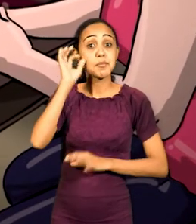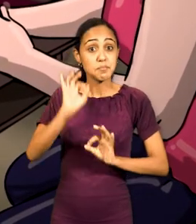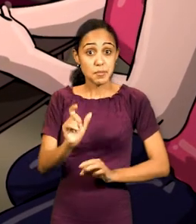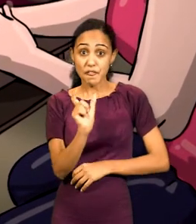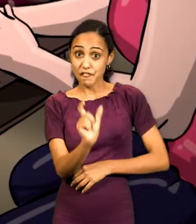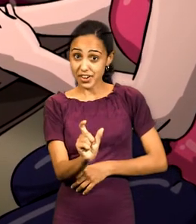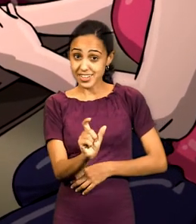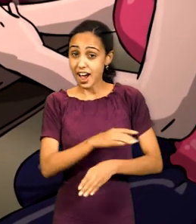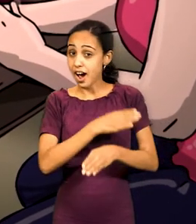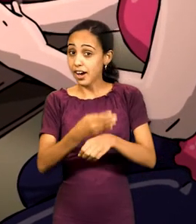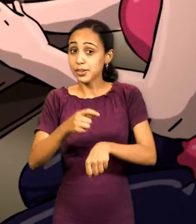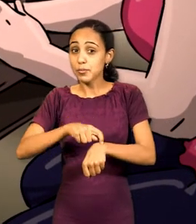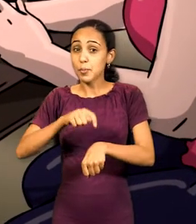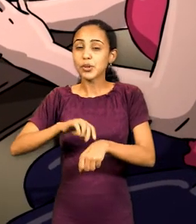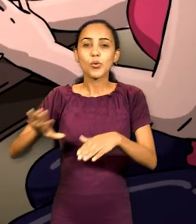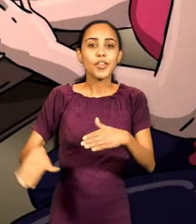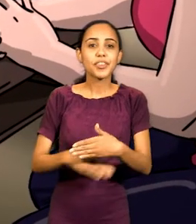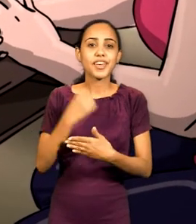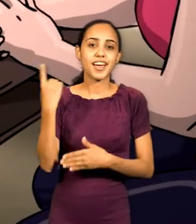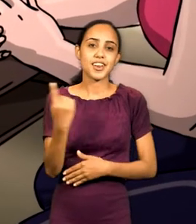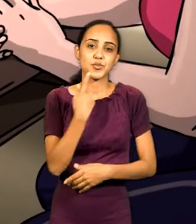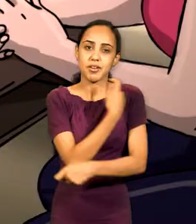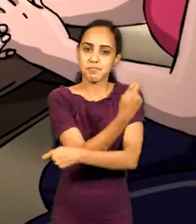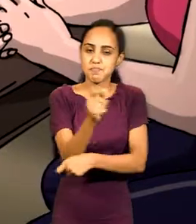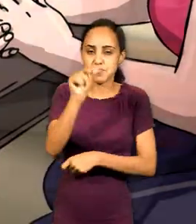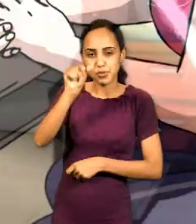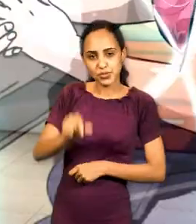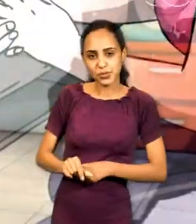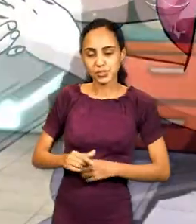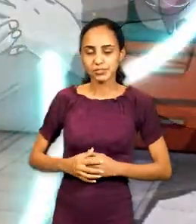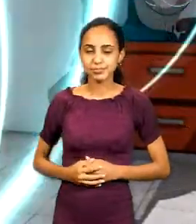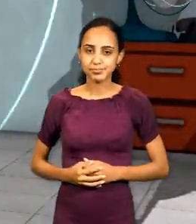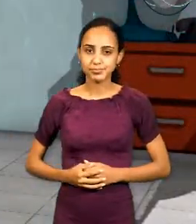celebra en el país el Día Nacional del Educador.